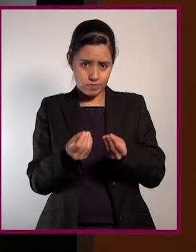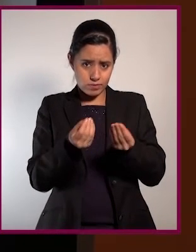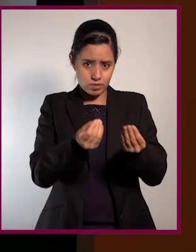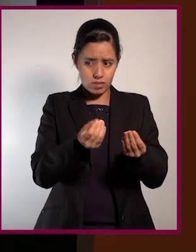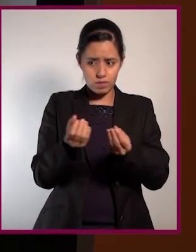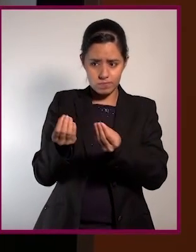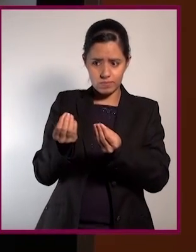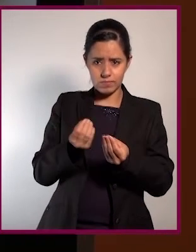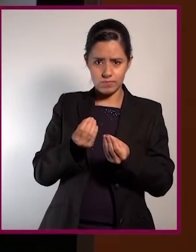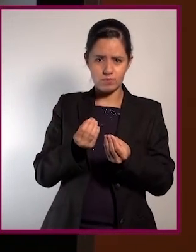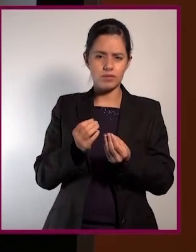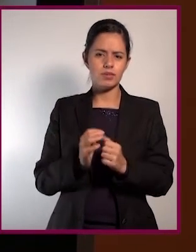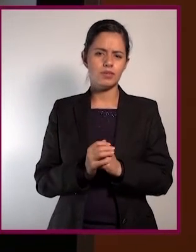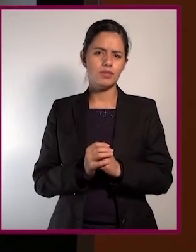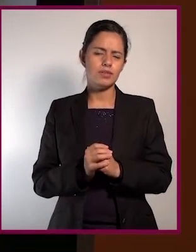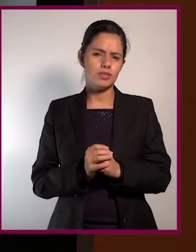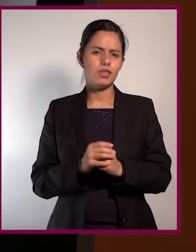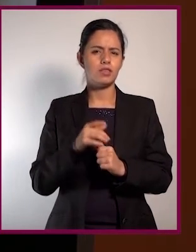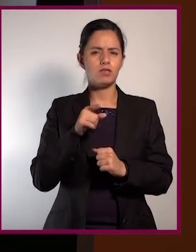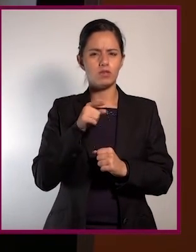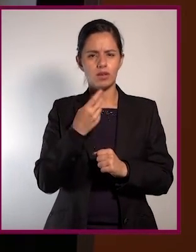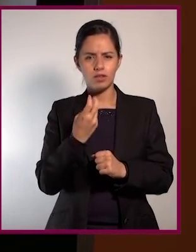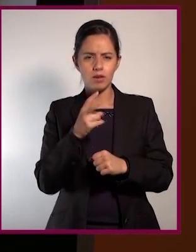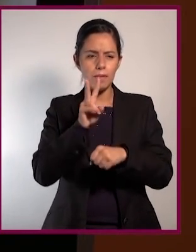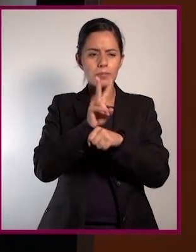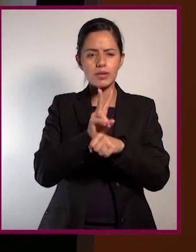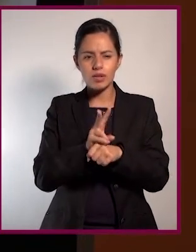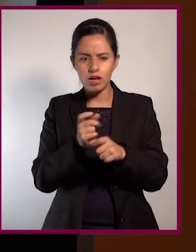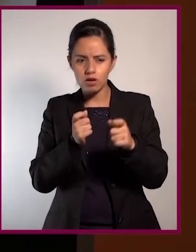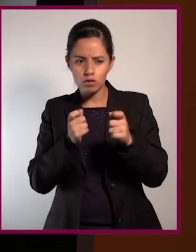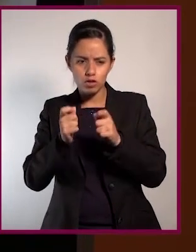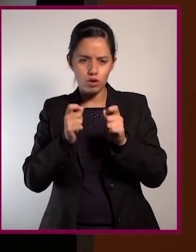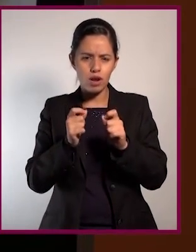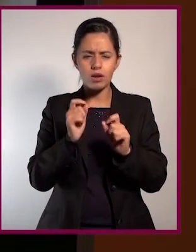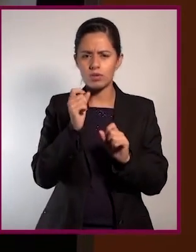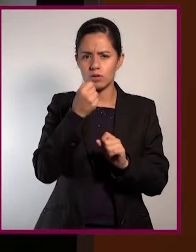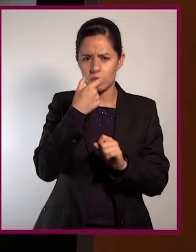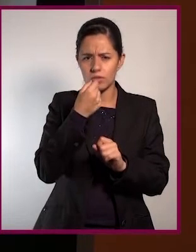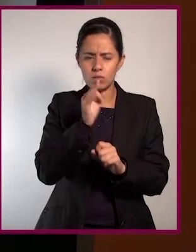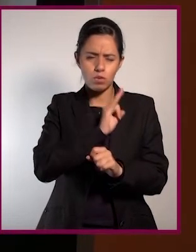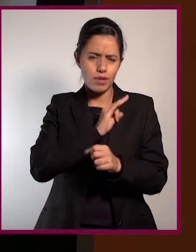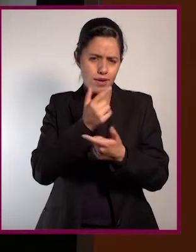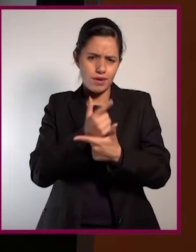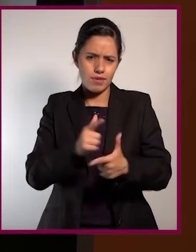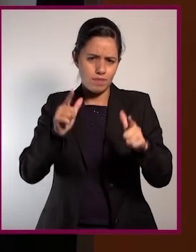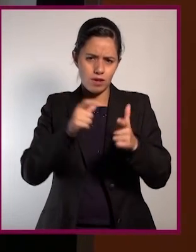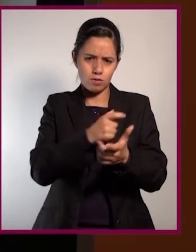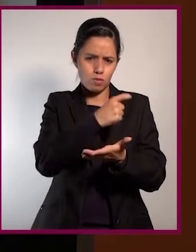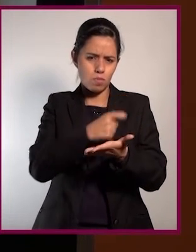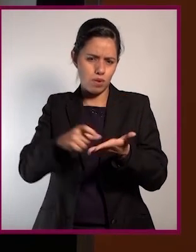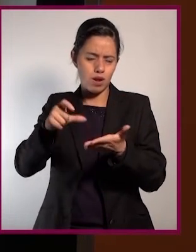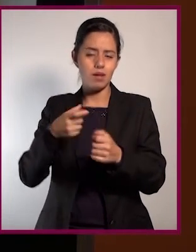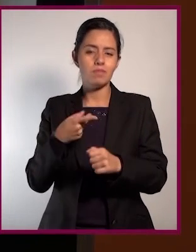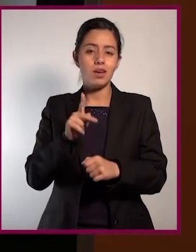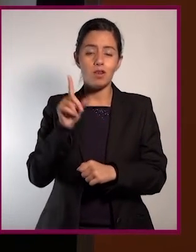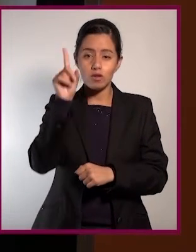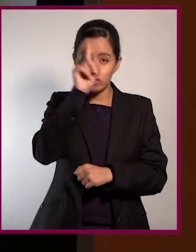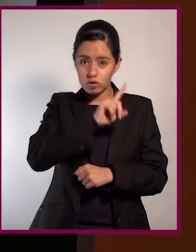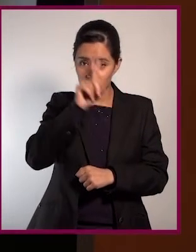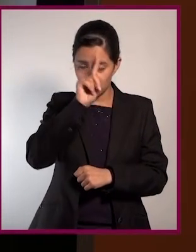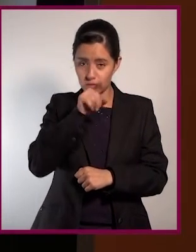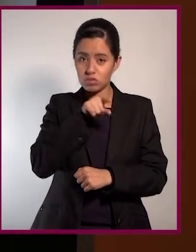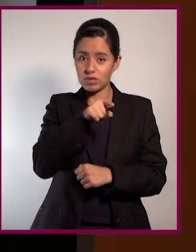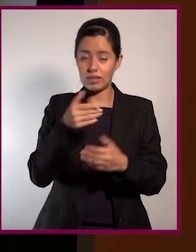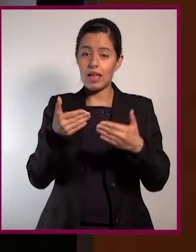Si bien no son medicamentos de uso controlado, las recomendaciones, y están accesibles para todo el mundo,